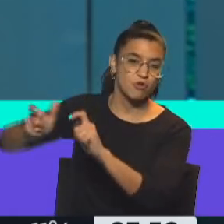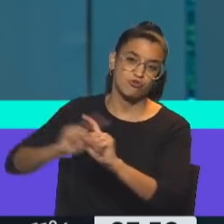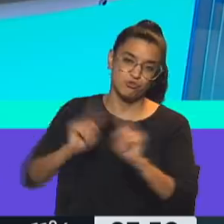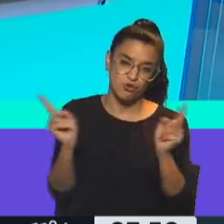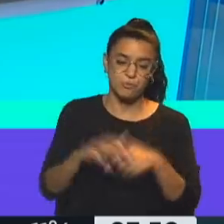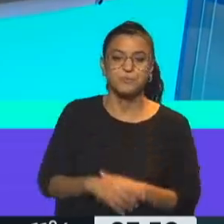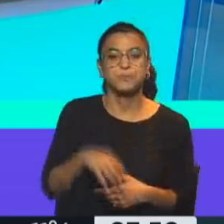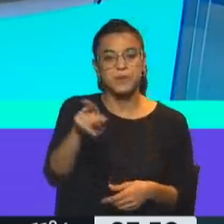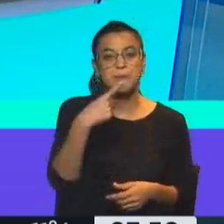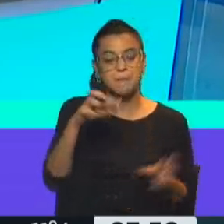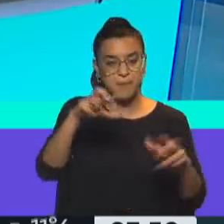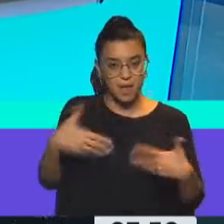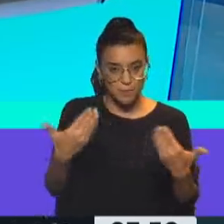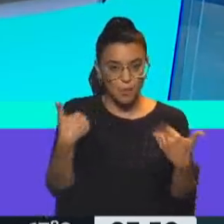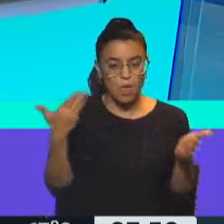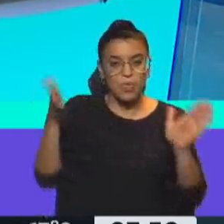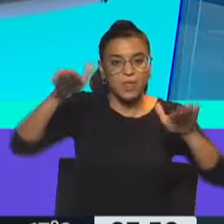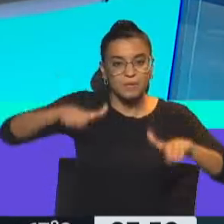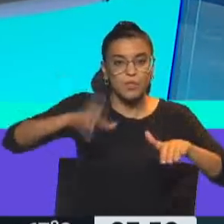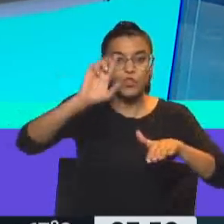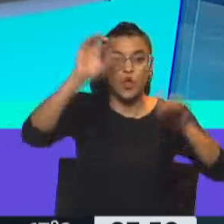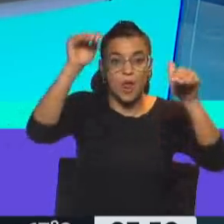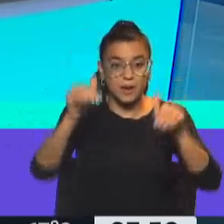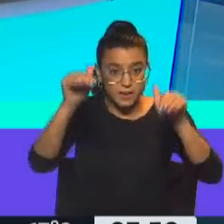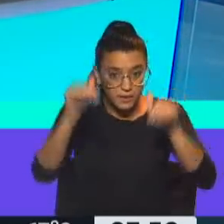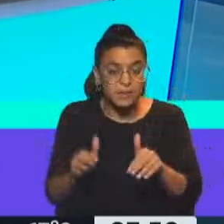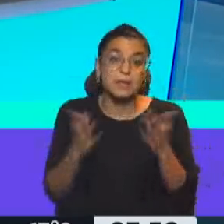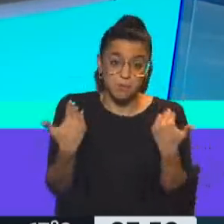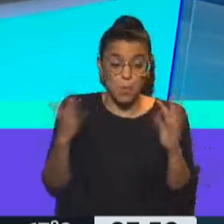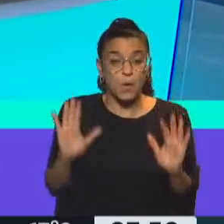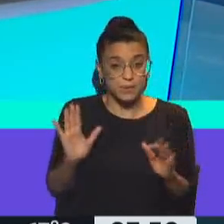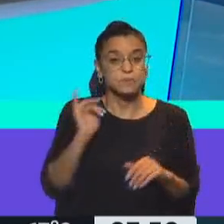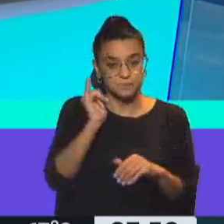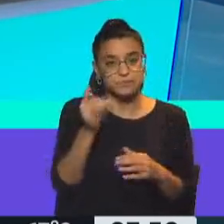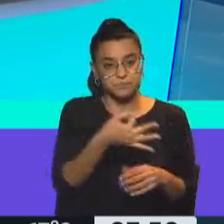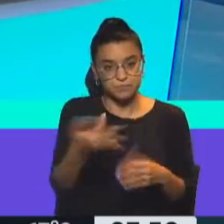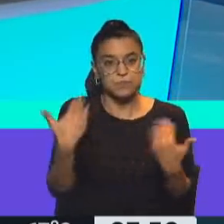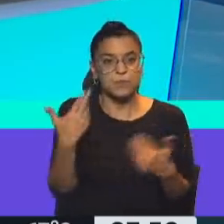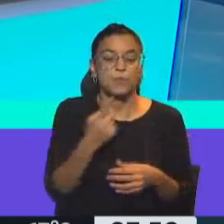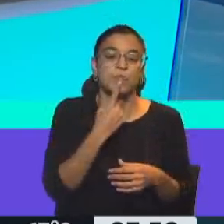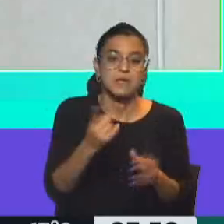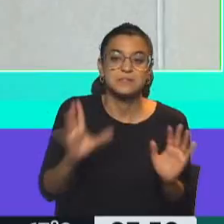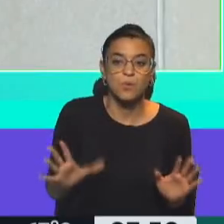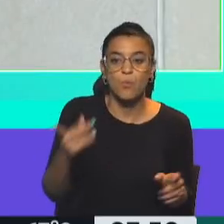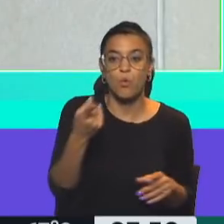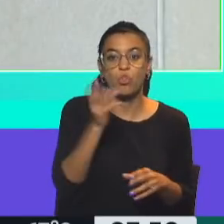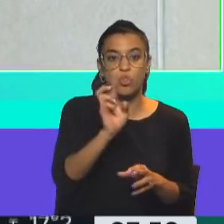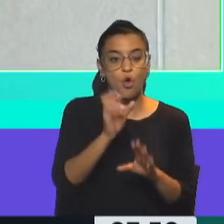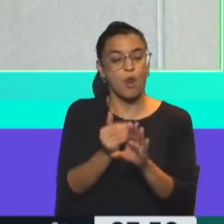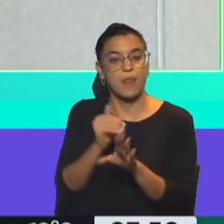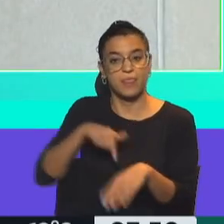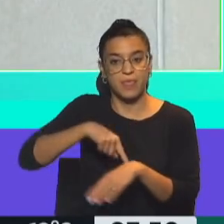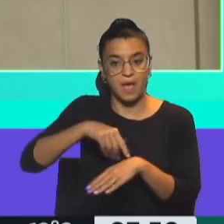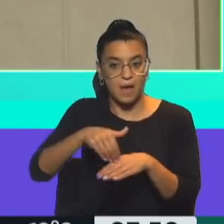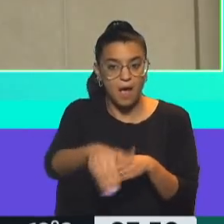Adolf, Flor, entonces este programa puede contener la suba del dólar? ¿Puede llegar a contener esa suba? Así es, puede llegar a decirte cuánto lo proyectás